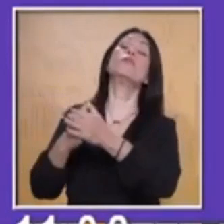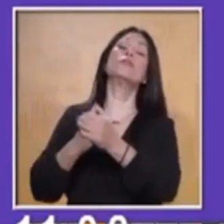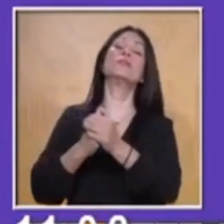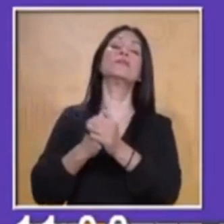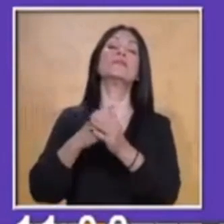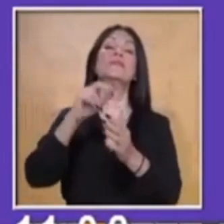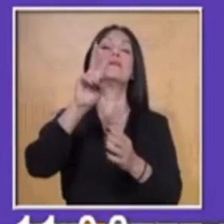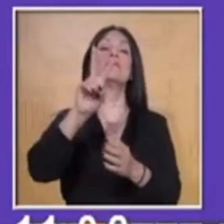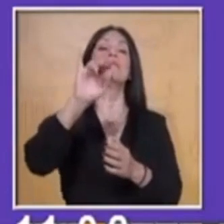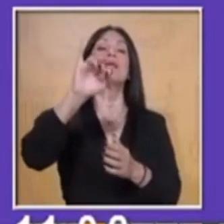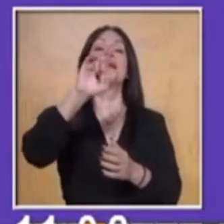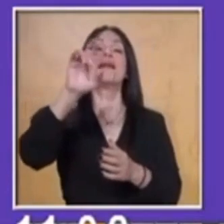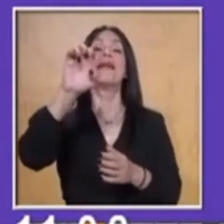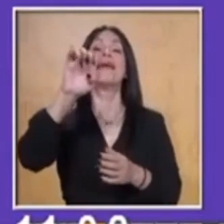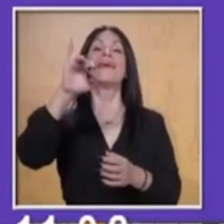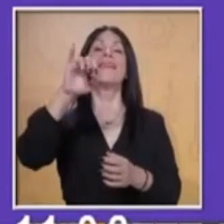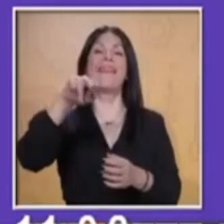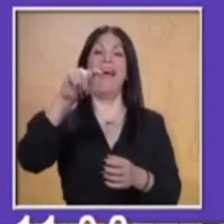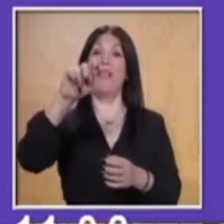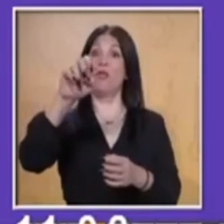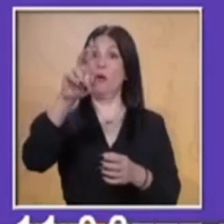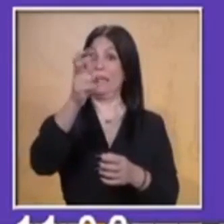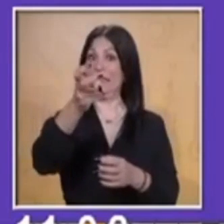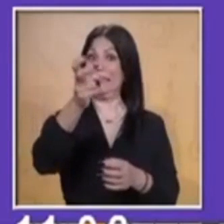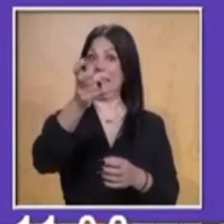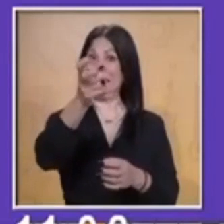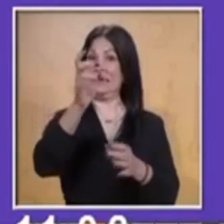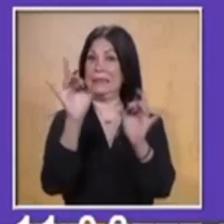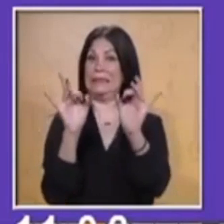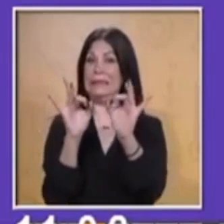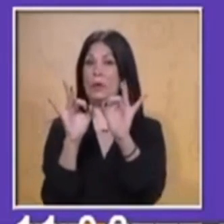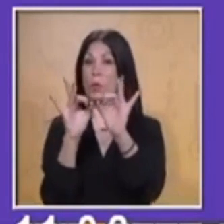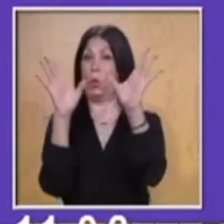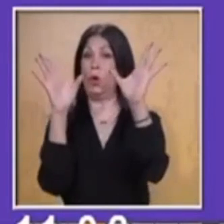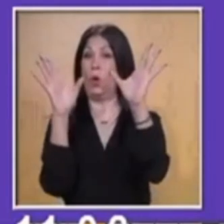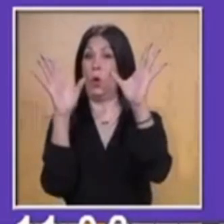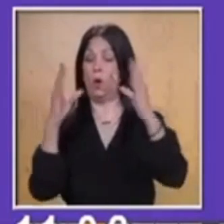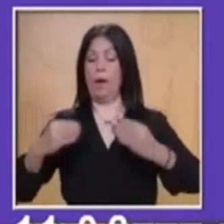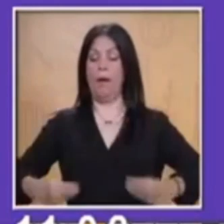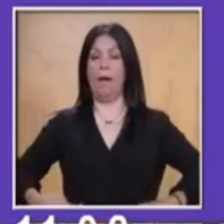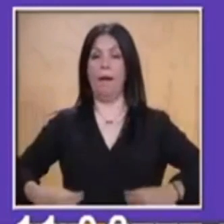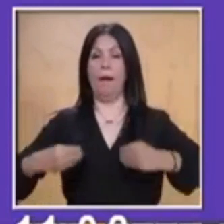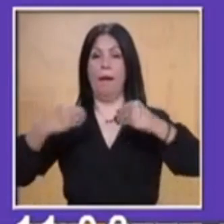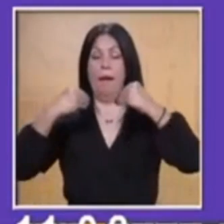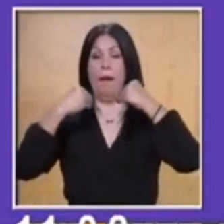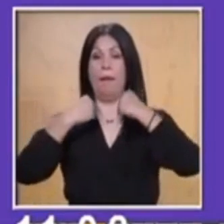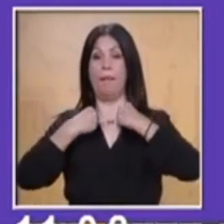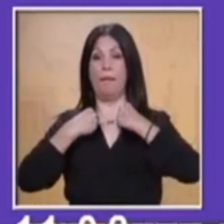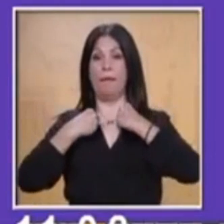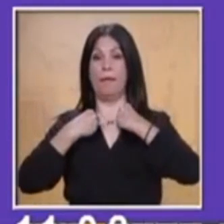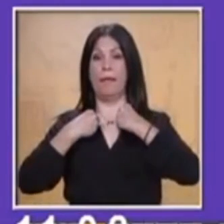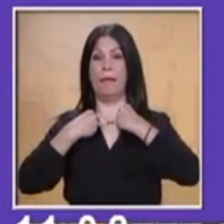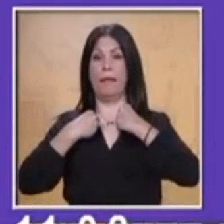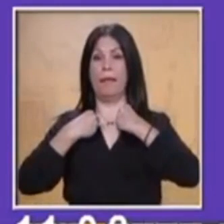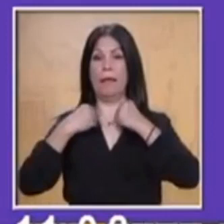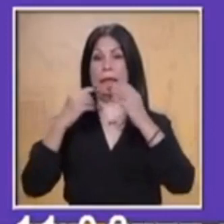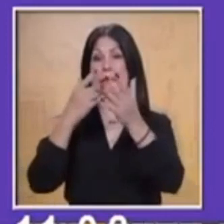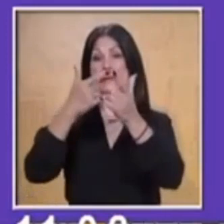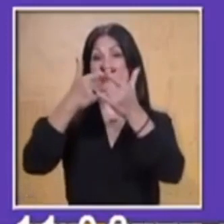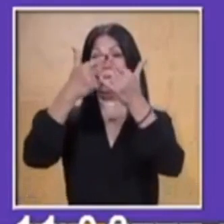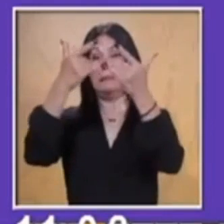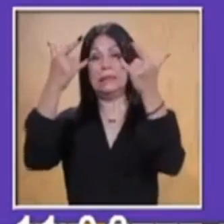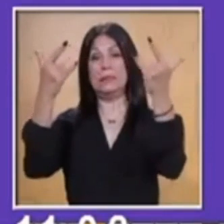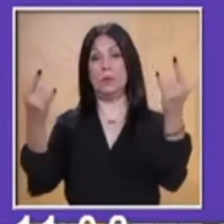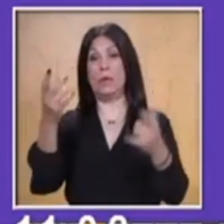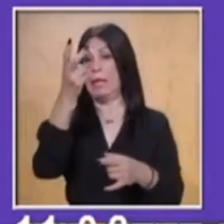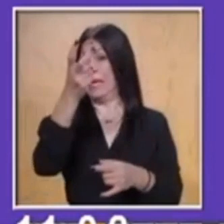segmento de la historia de nuestro país entre 1521 y 1821. Esta época,